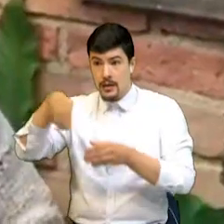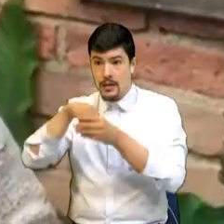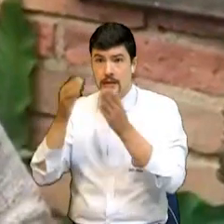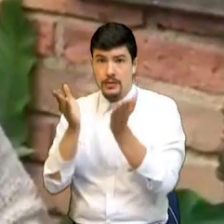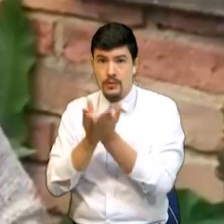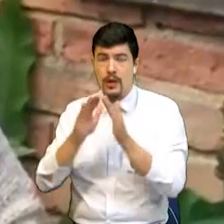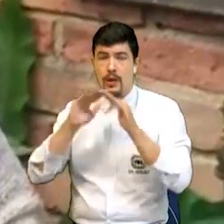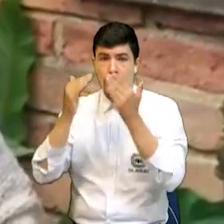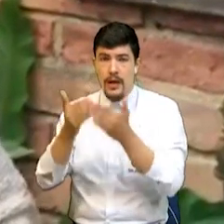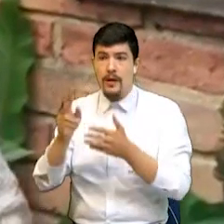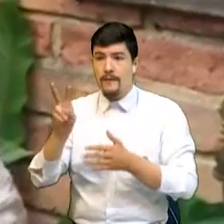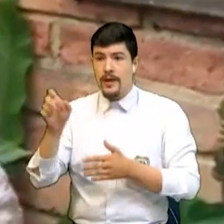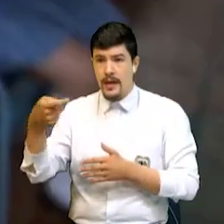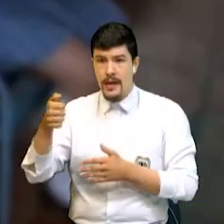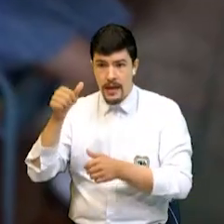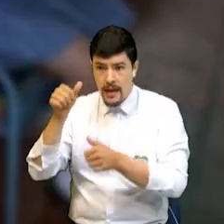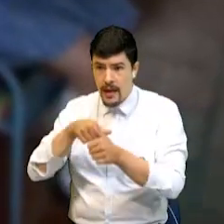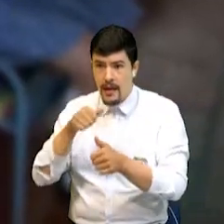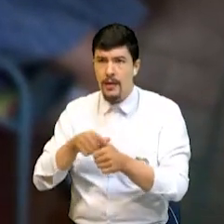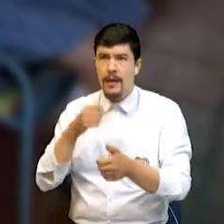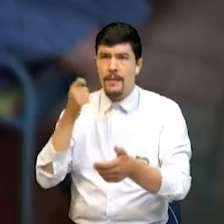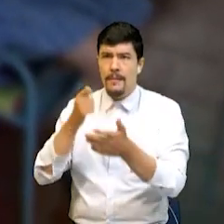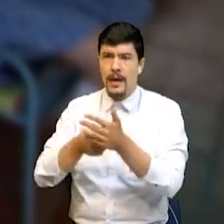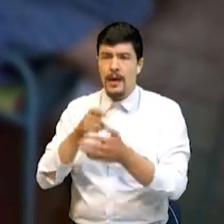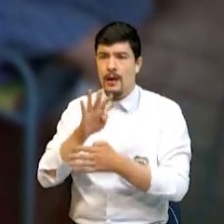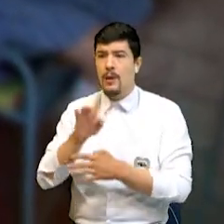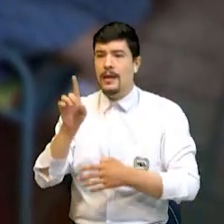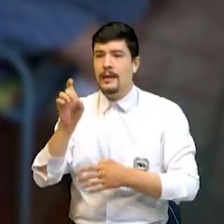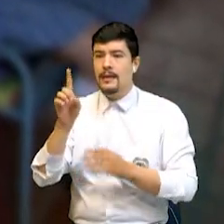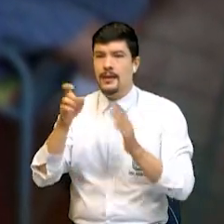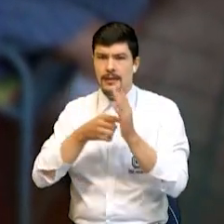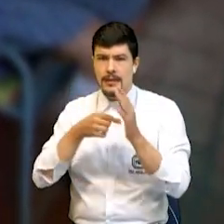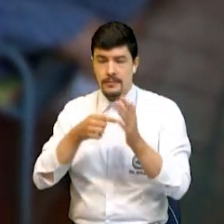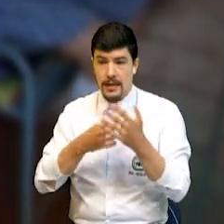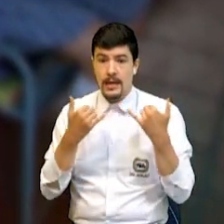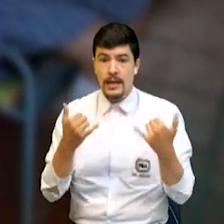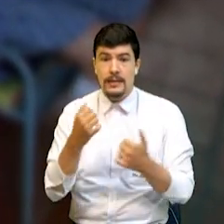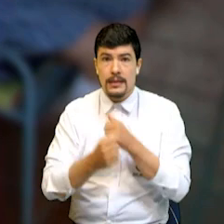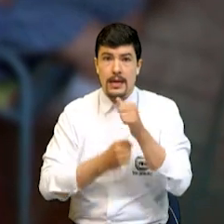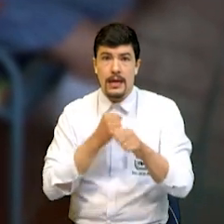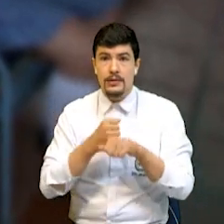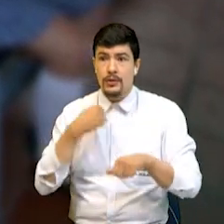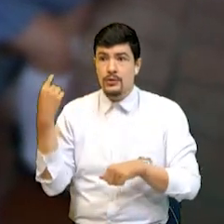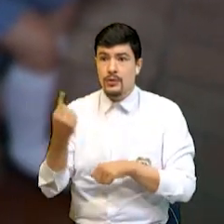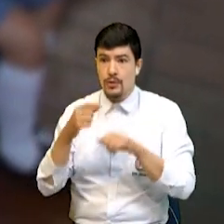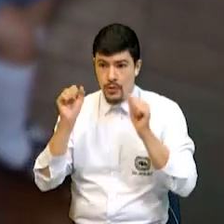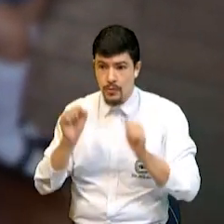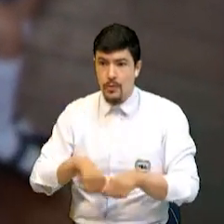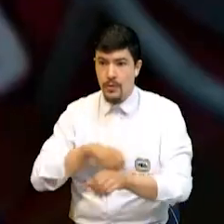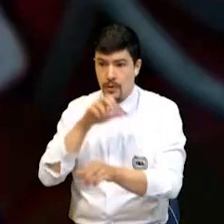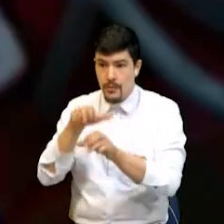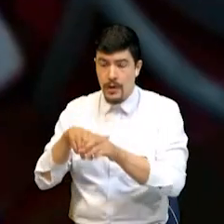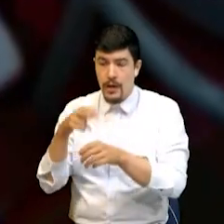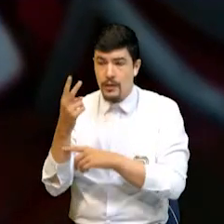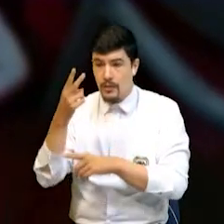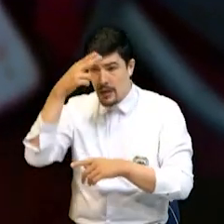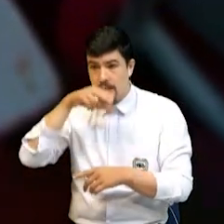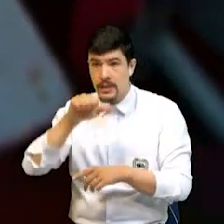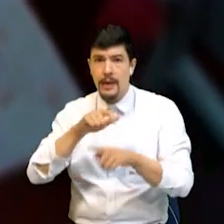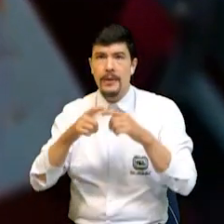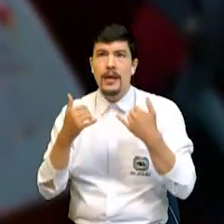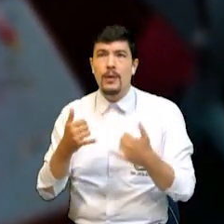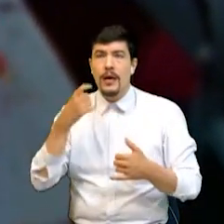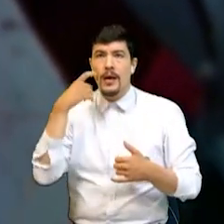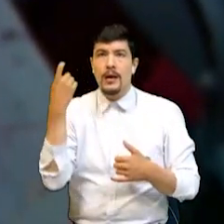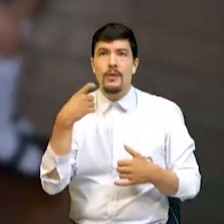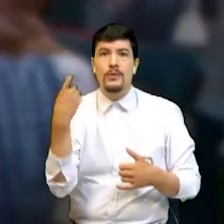La Vega y por cada una tiene que pagar 46 mil pesos. Este año solo pudo matricular a dos de sus hijas mientras busca